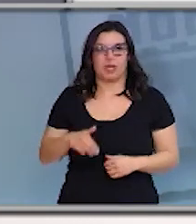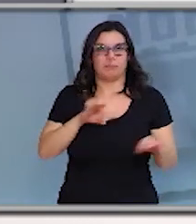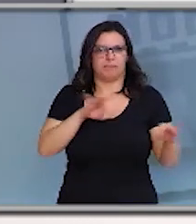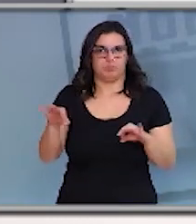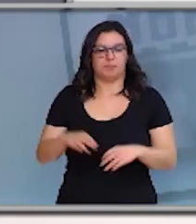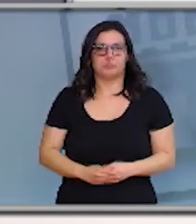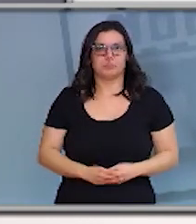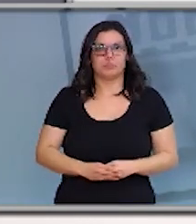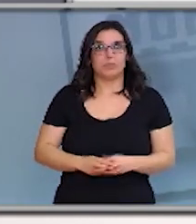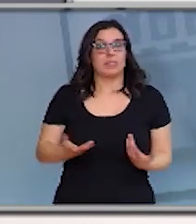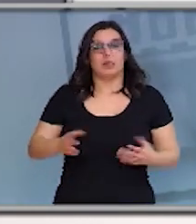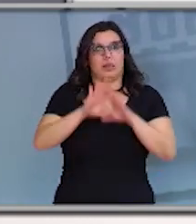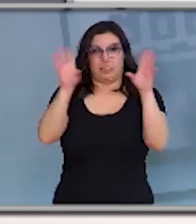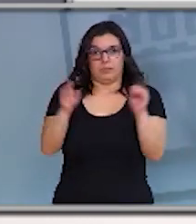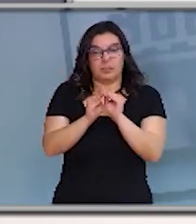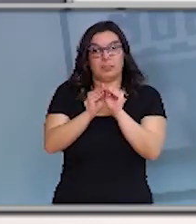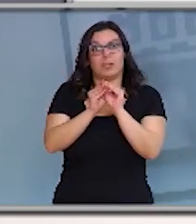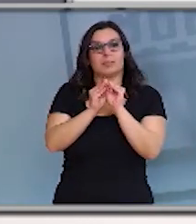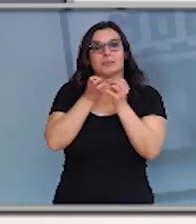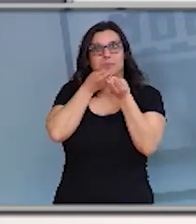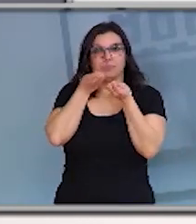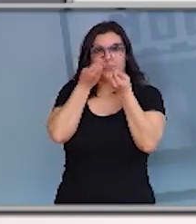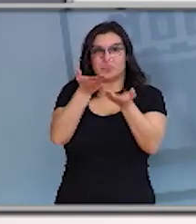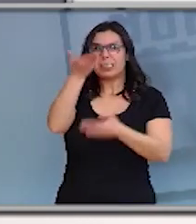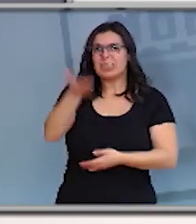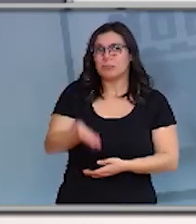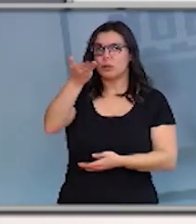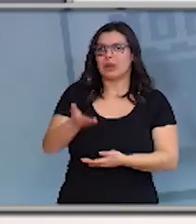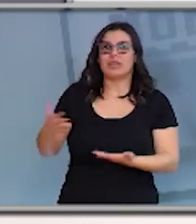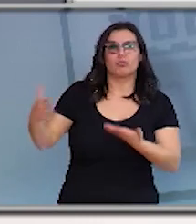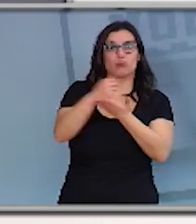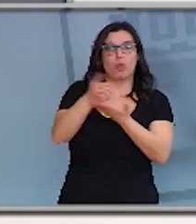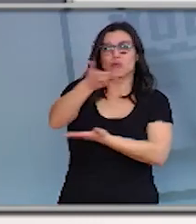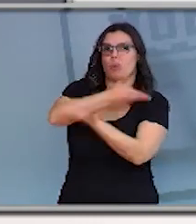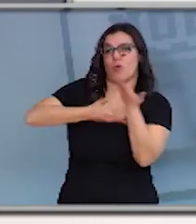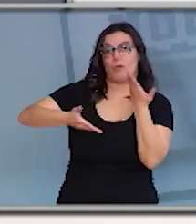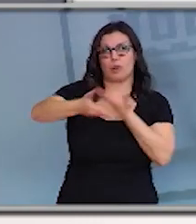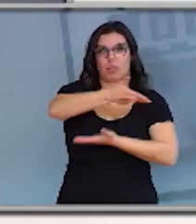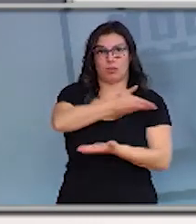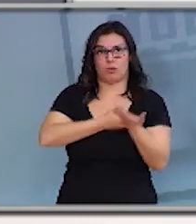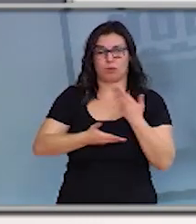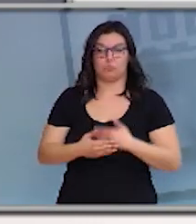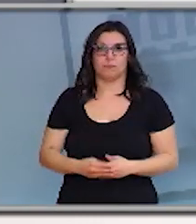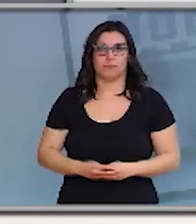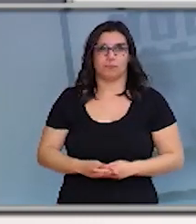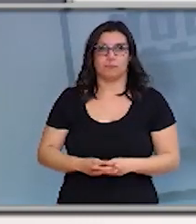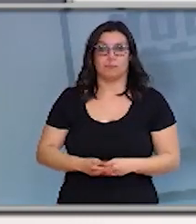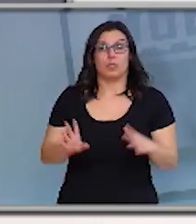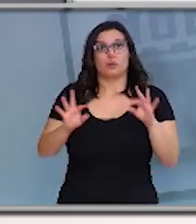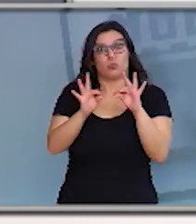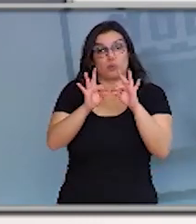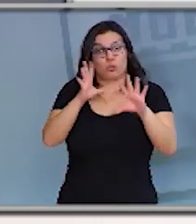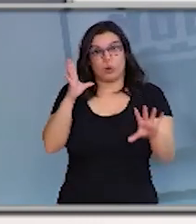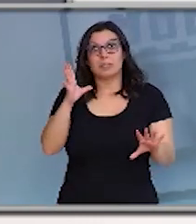mandar el mensaje de la importancia de la colaboración de todos nosotros que afortunadamente